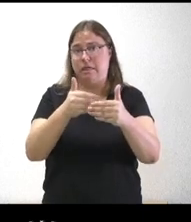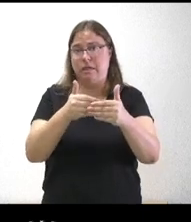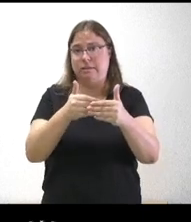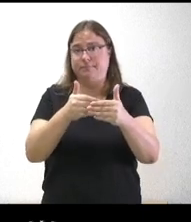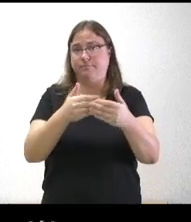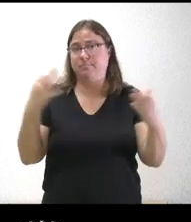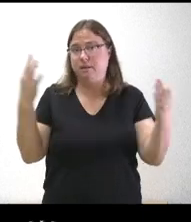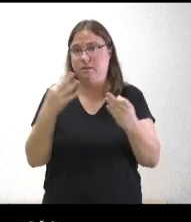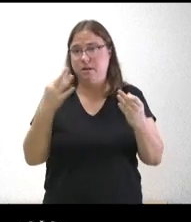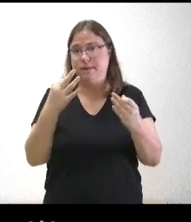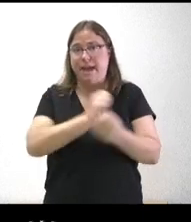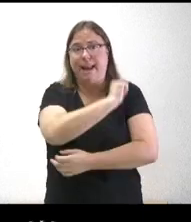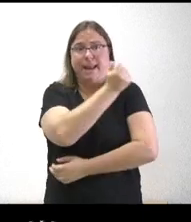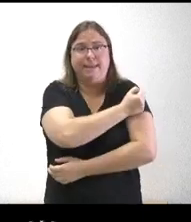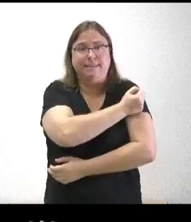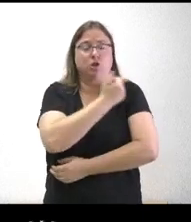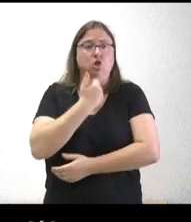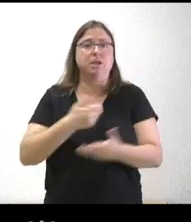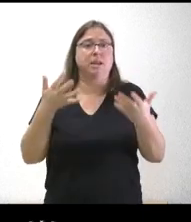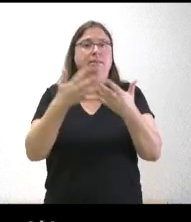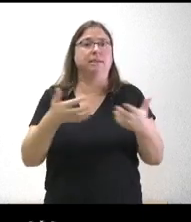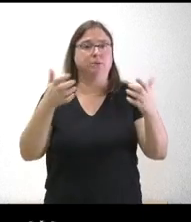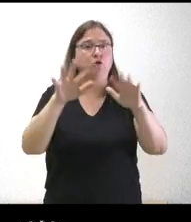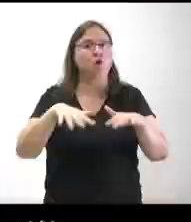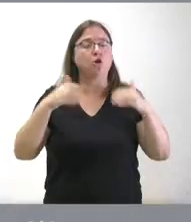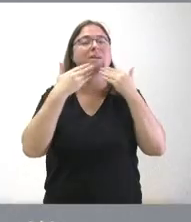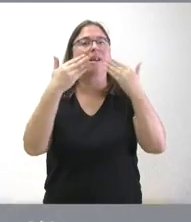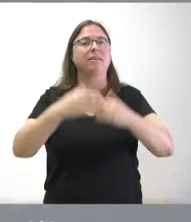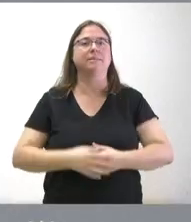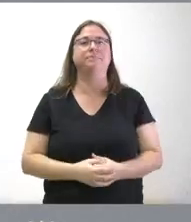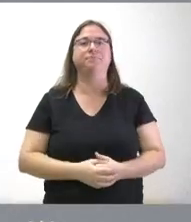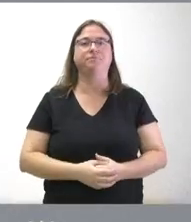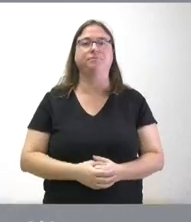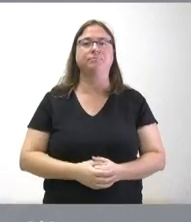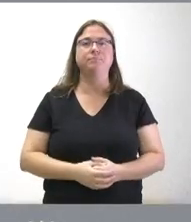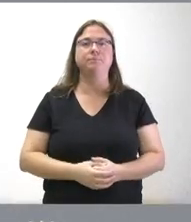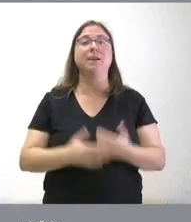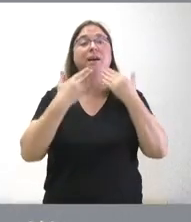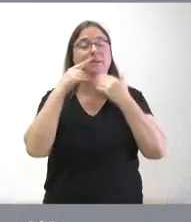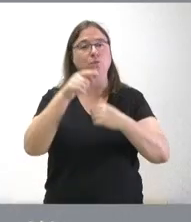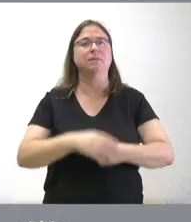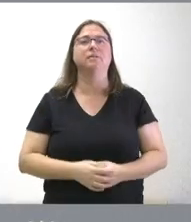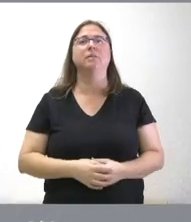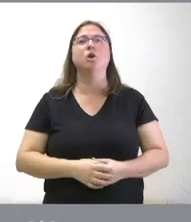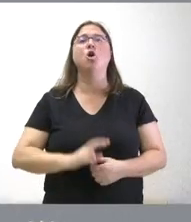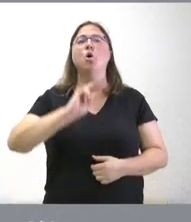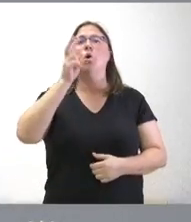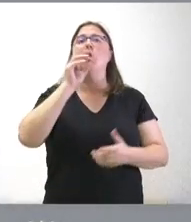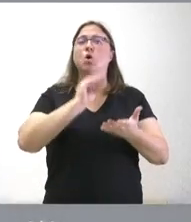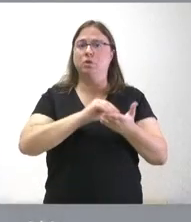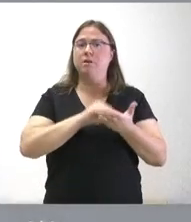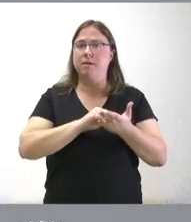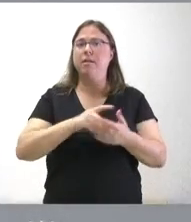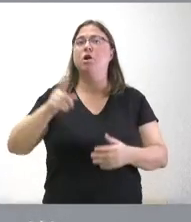debería registrar ya el texto en las Cortes gracias Pues gracias a usted en otras ocasiones hemos sido nosotros